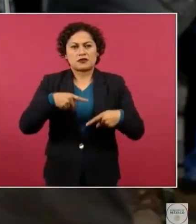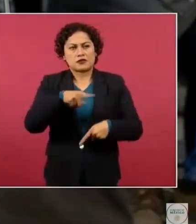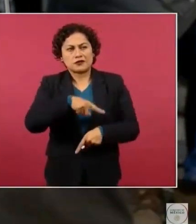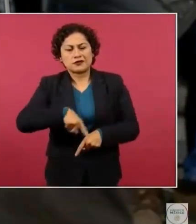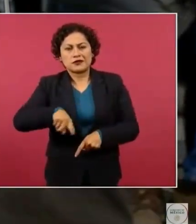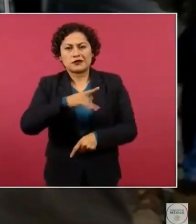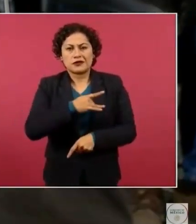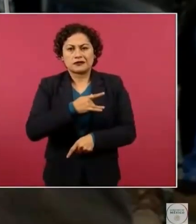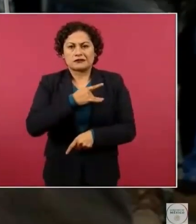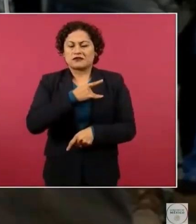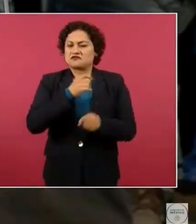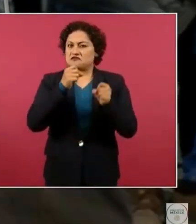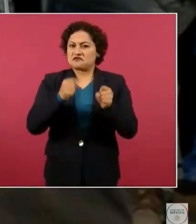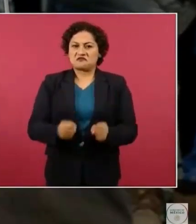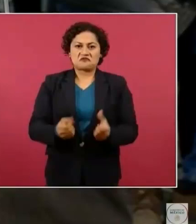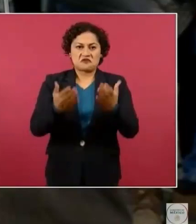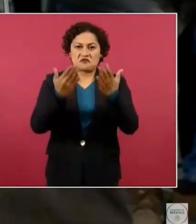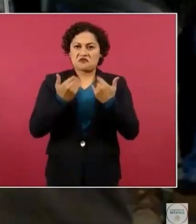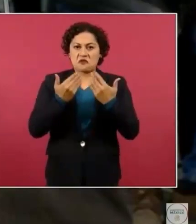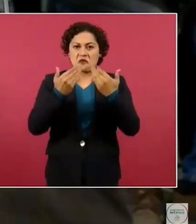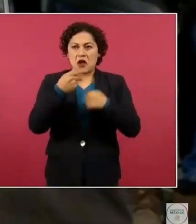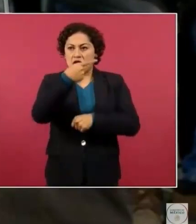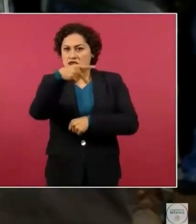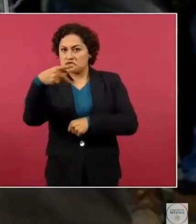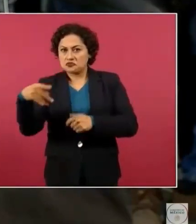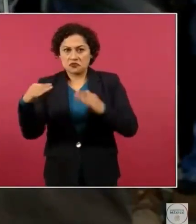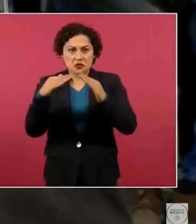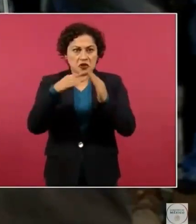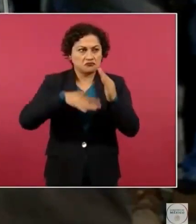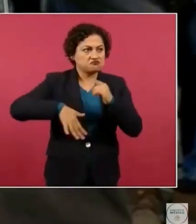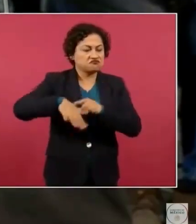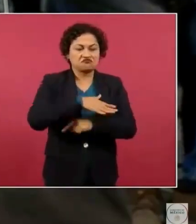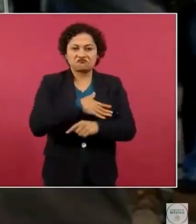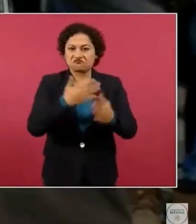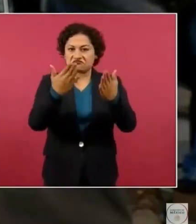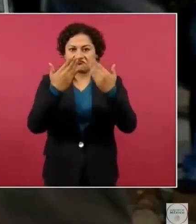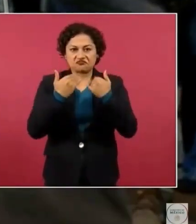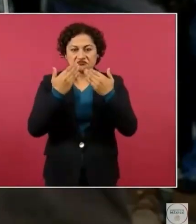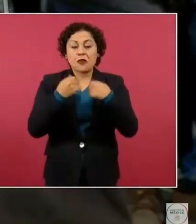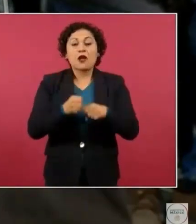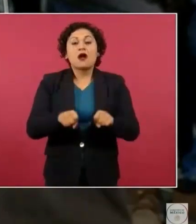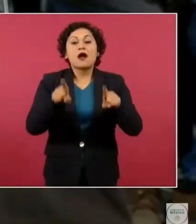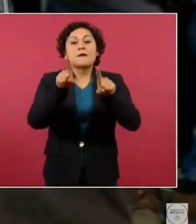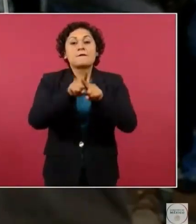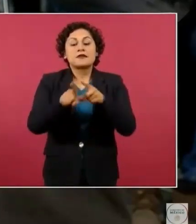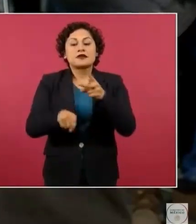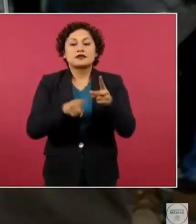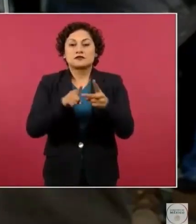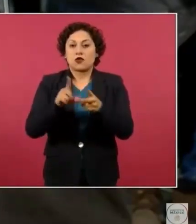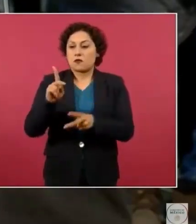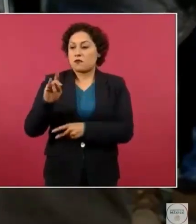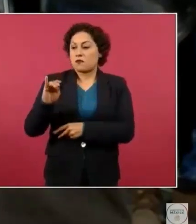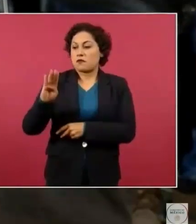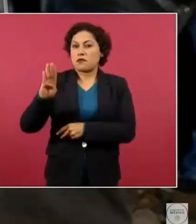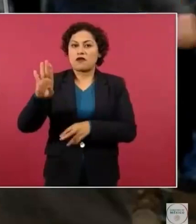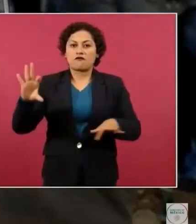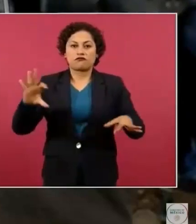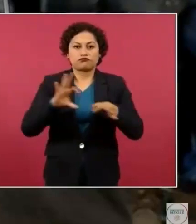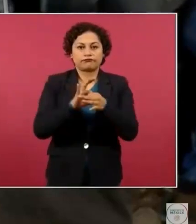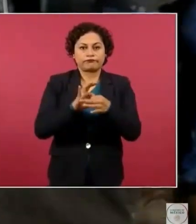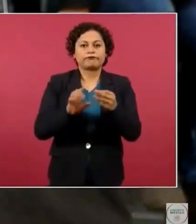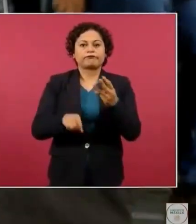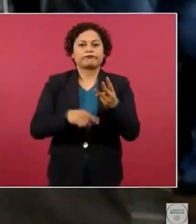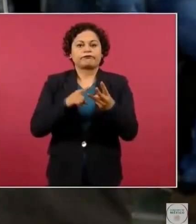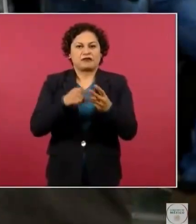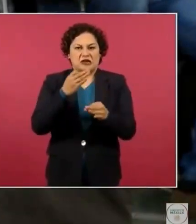colonia, la inseguridad está costando también en términos del PIB y la inseguridad este año alcanzó su